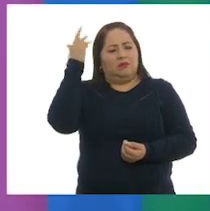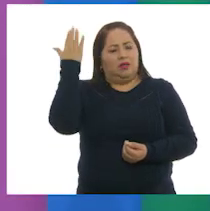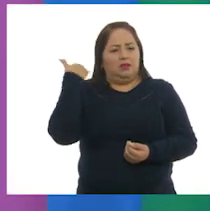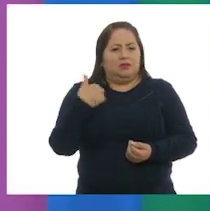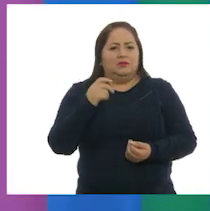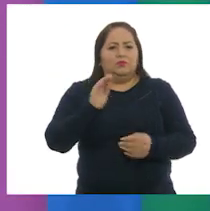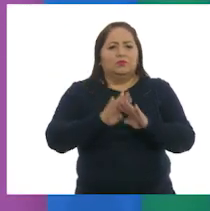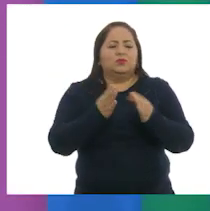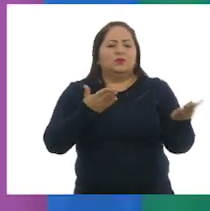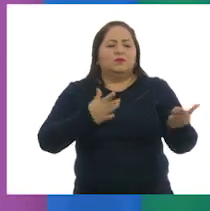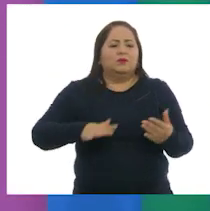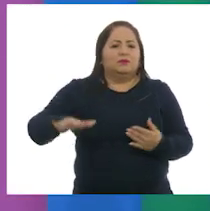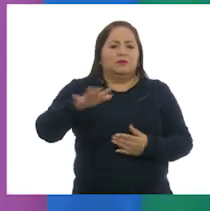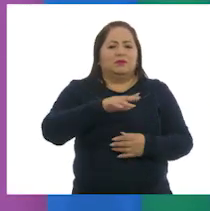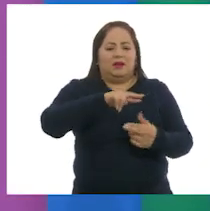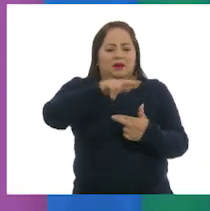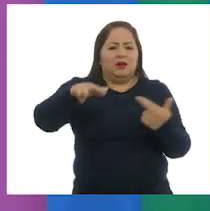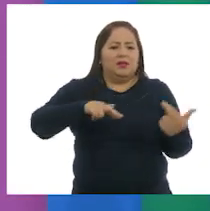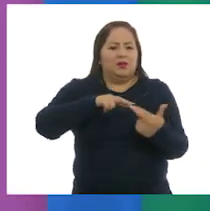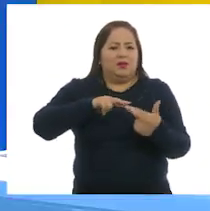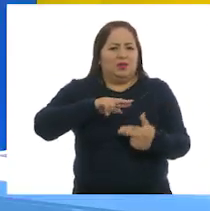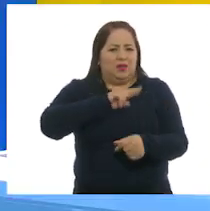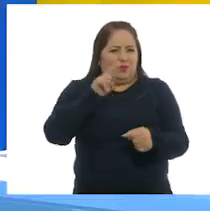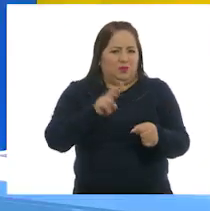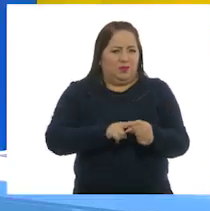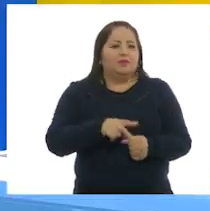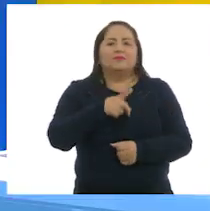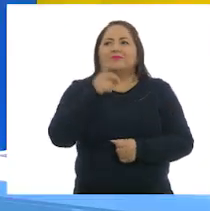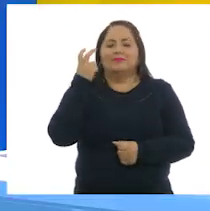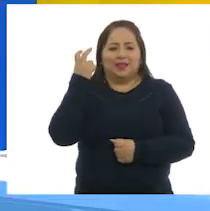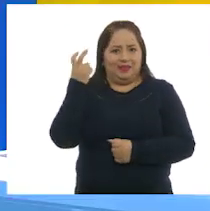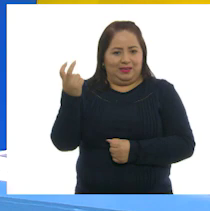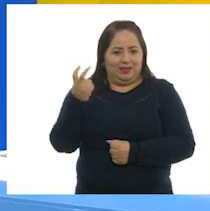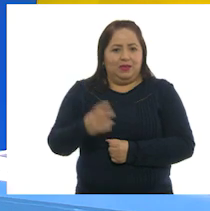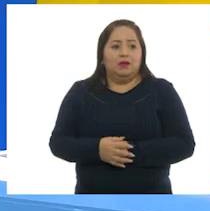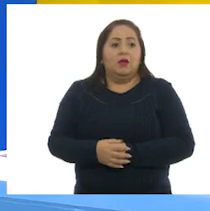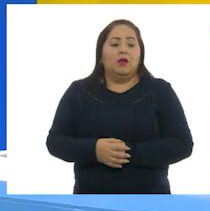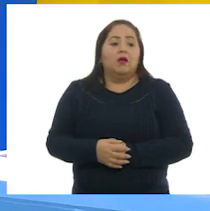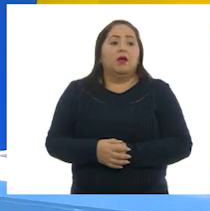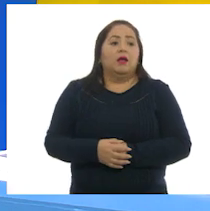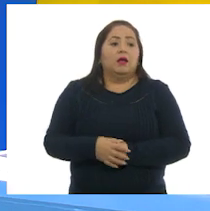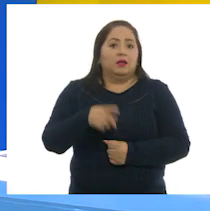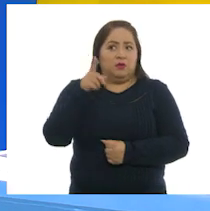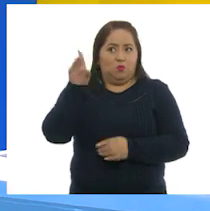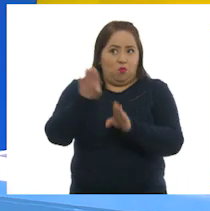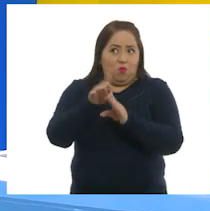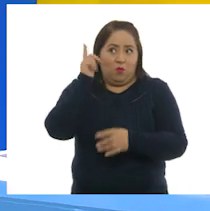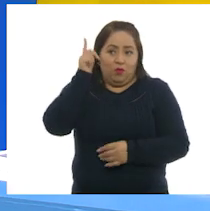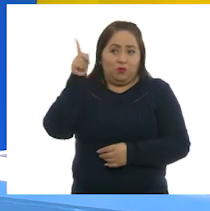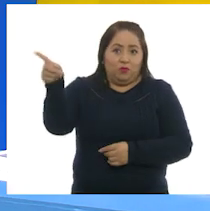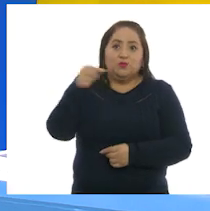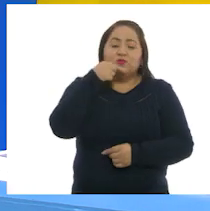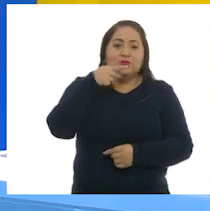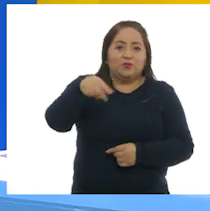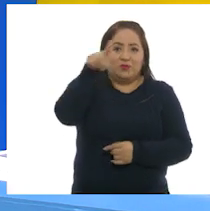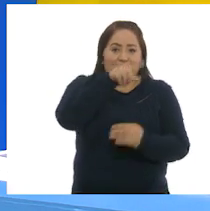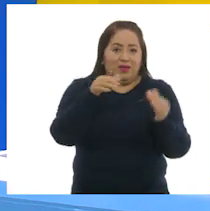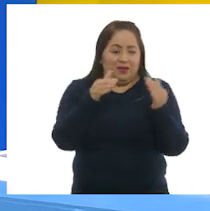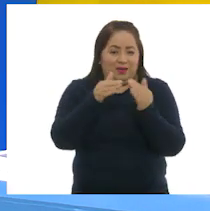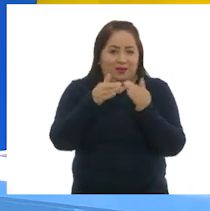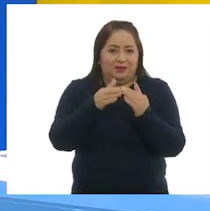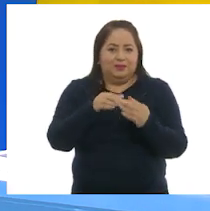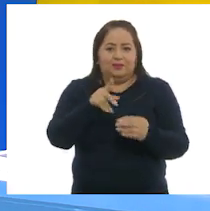ambientales que brindan las regiones naturales. Excelente. Espero que, como tú y las niñas y niños en casa,